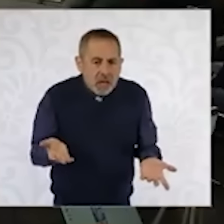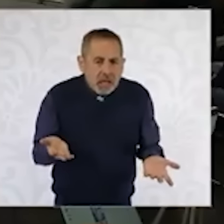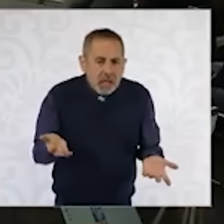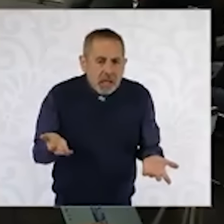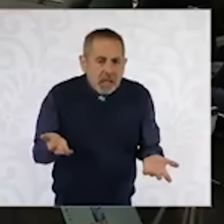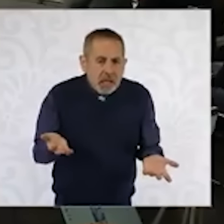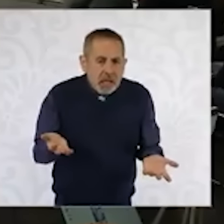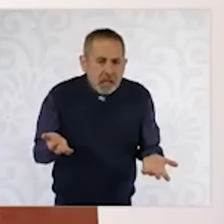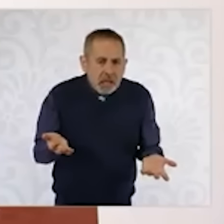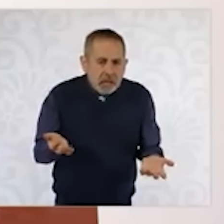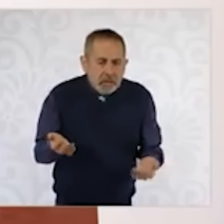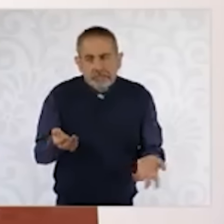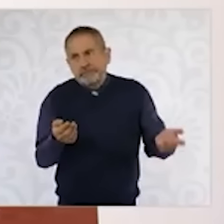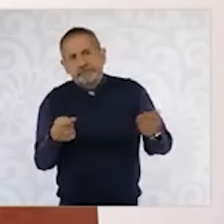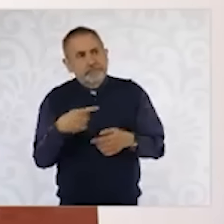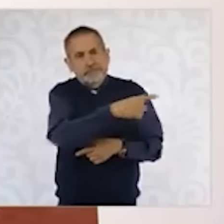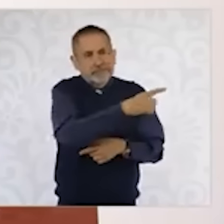Vaso Avicrema